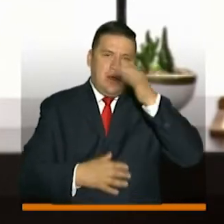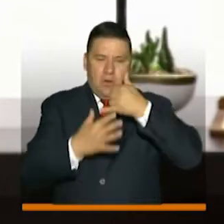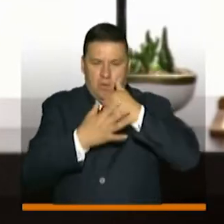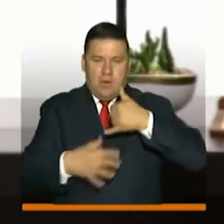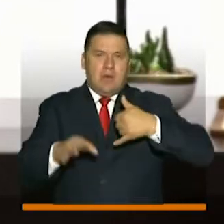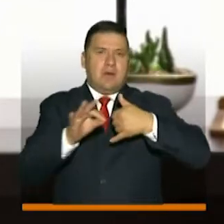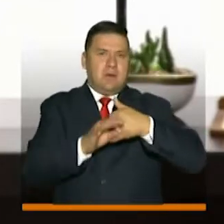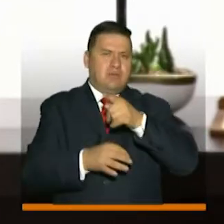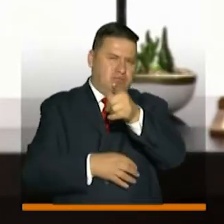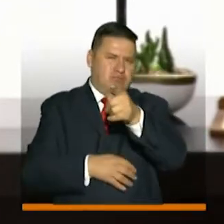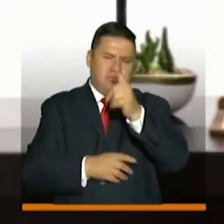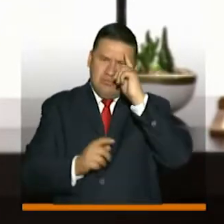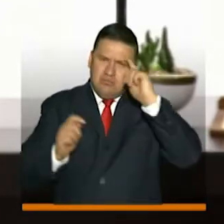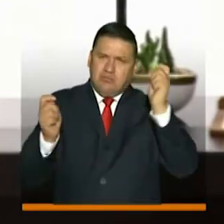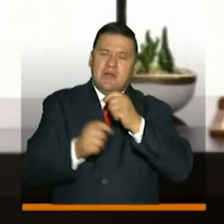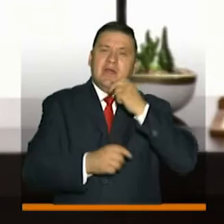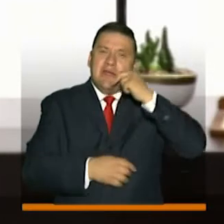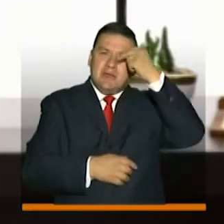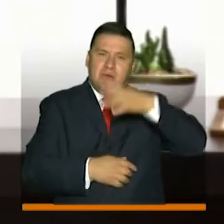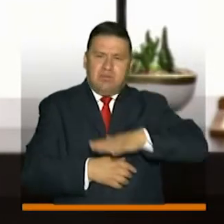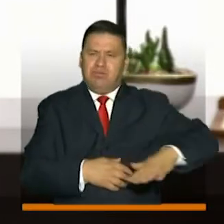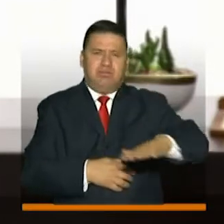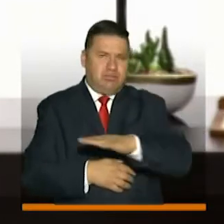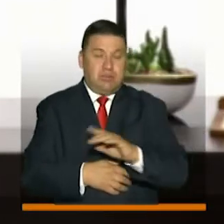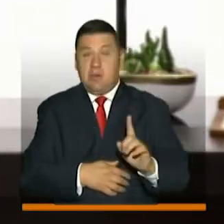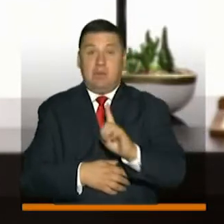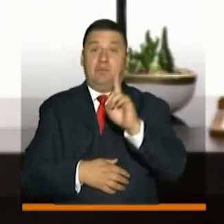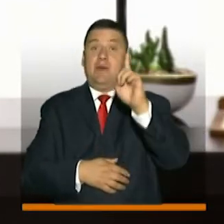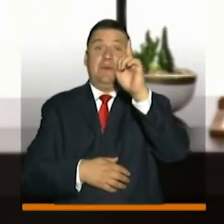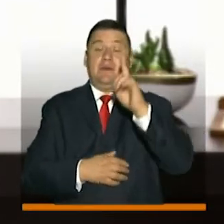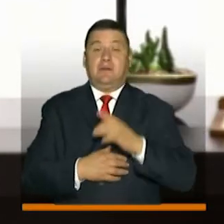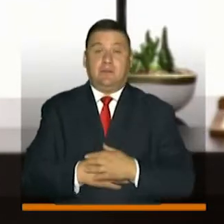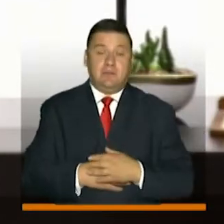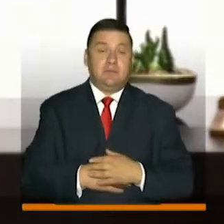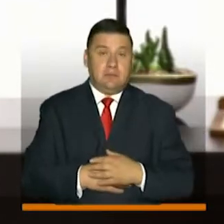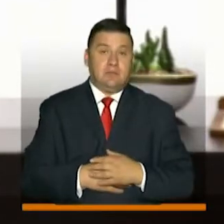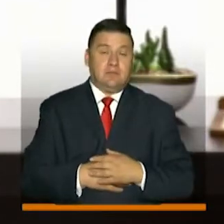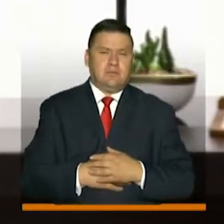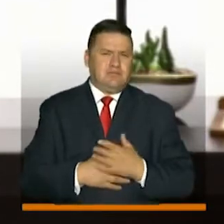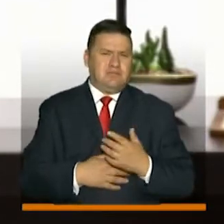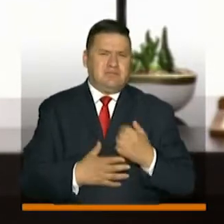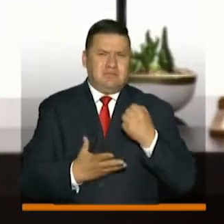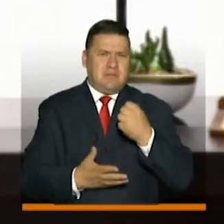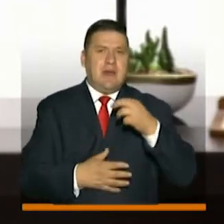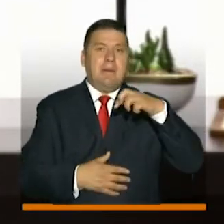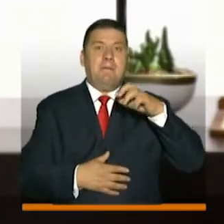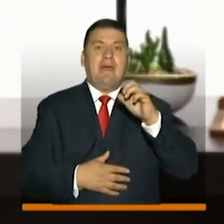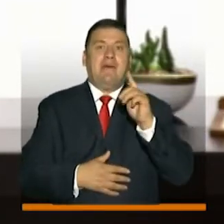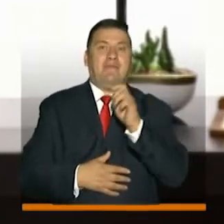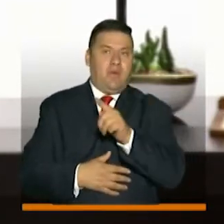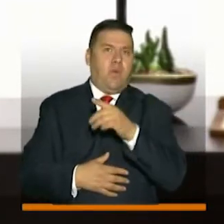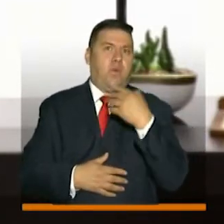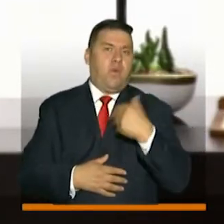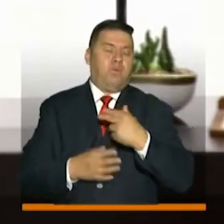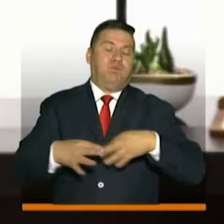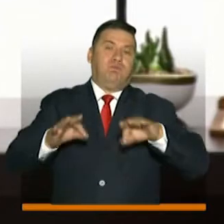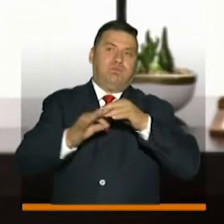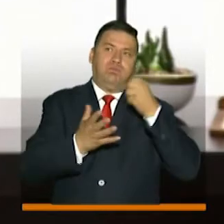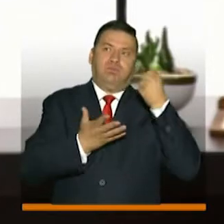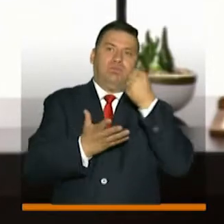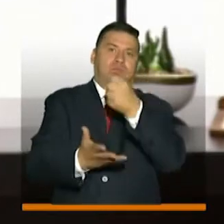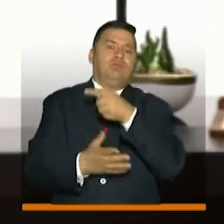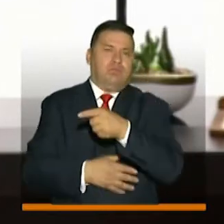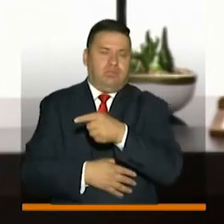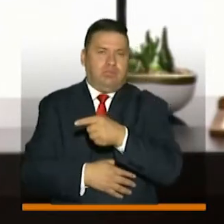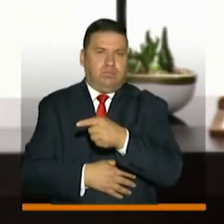Guaviare, usted ha cambiado la historia. Es la primera vez que a través de los recursos de PDE se hacen obras tan importantes